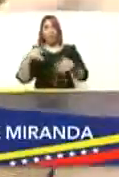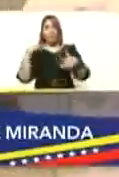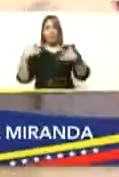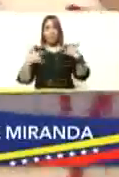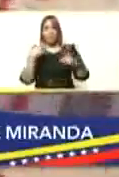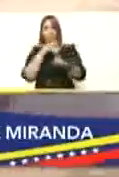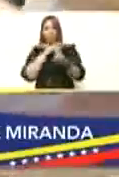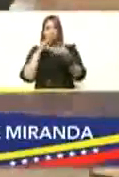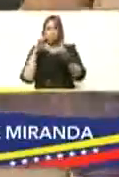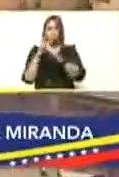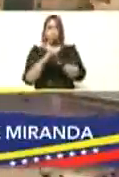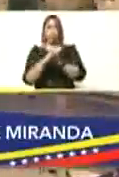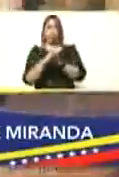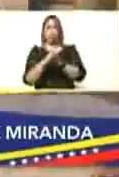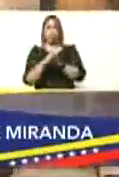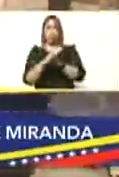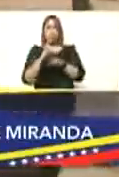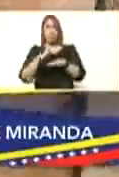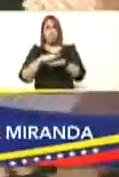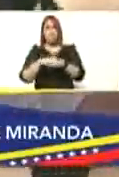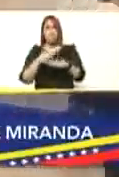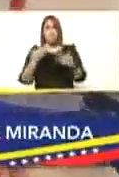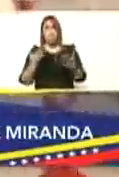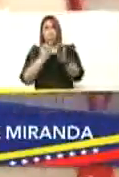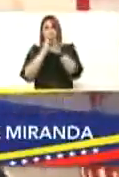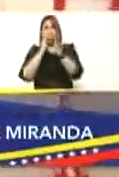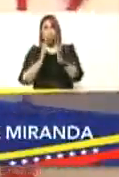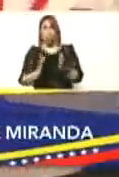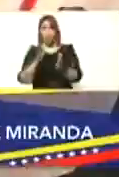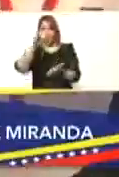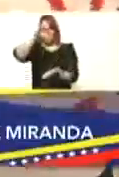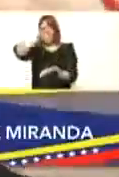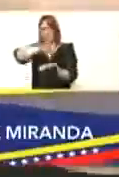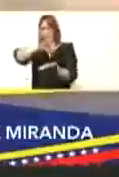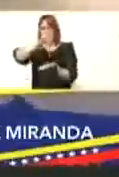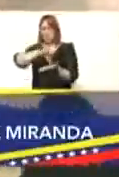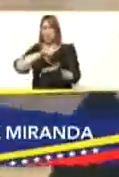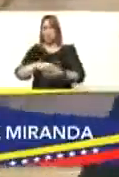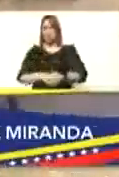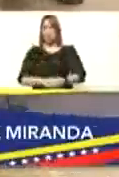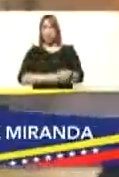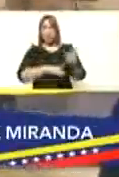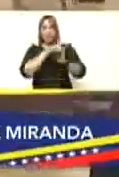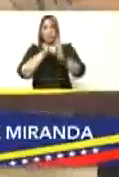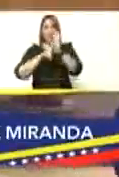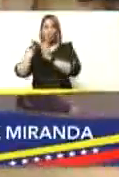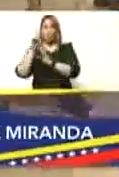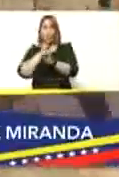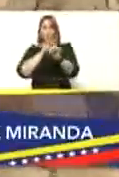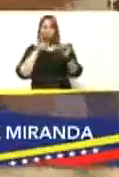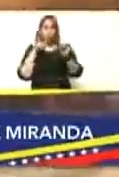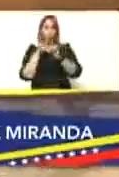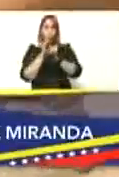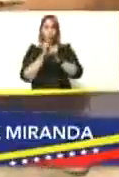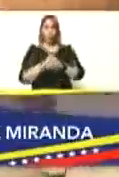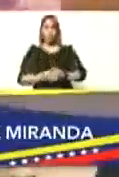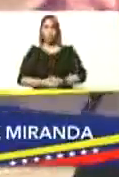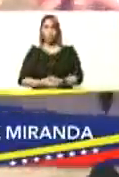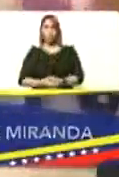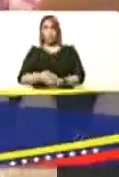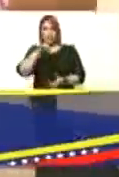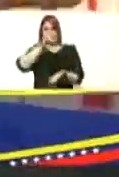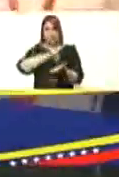culturales porque bueno la escuela es el epicentro del desarrollo cultural es el